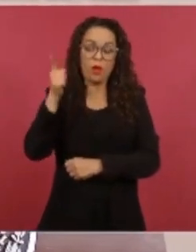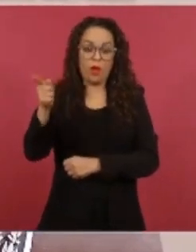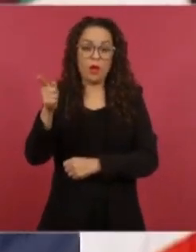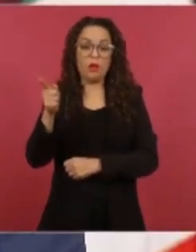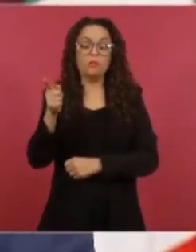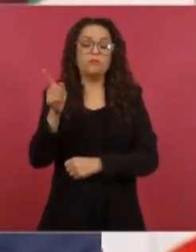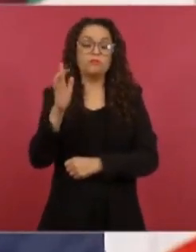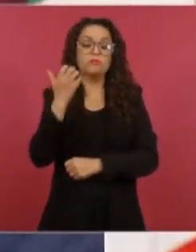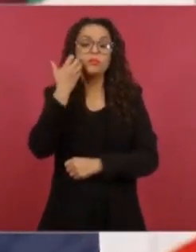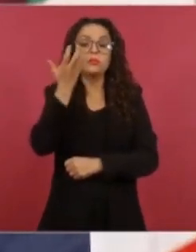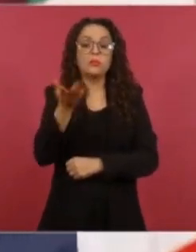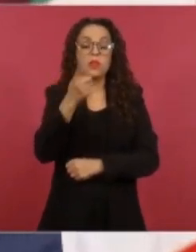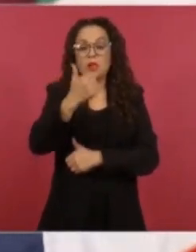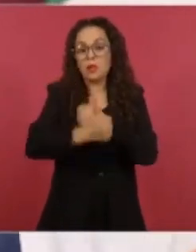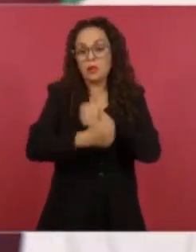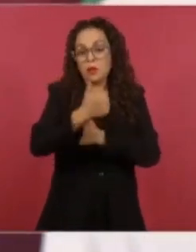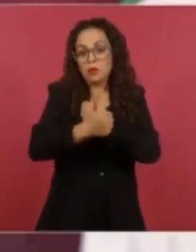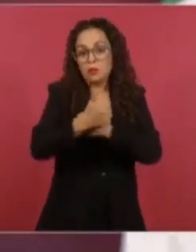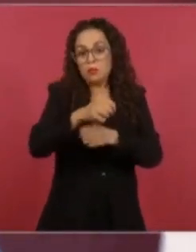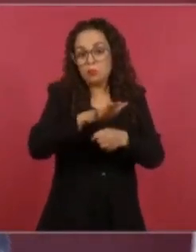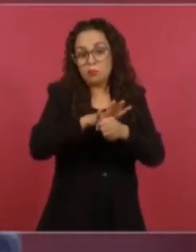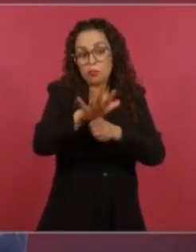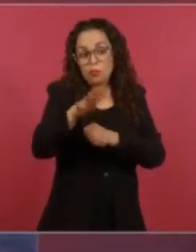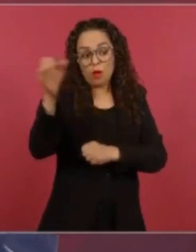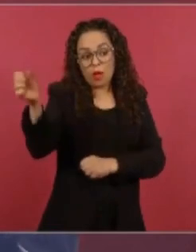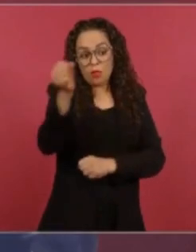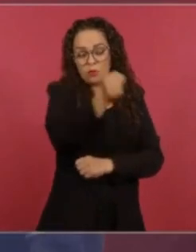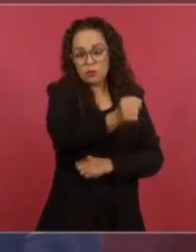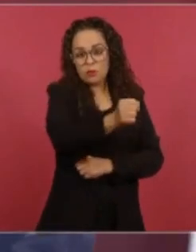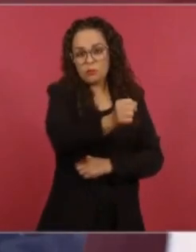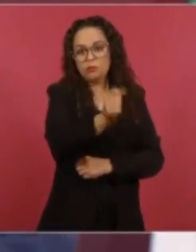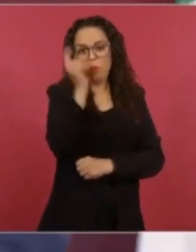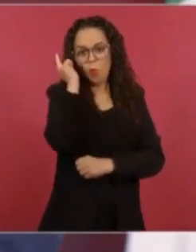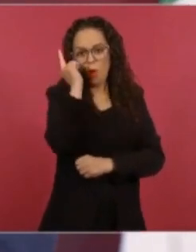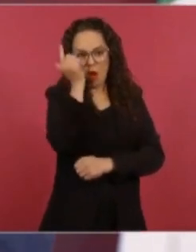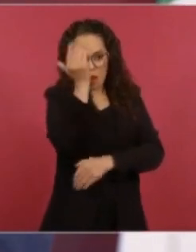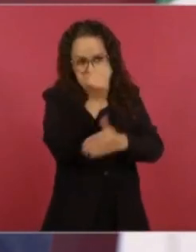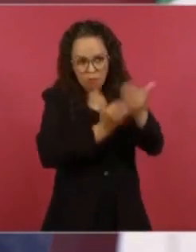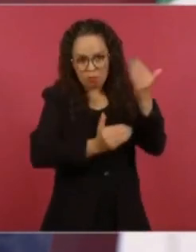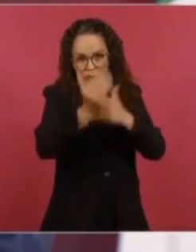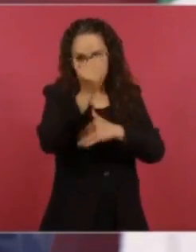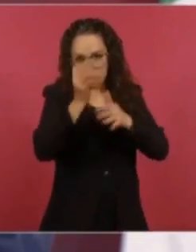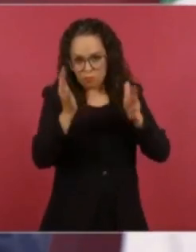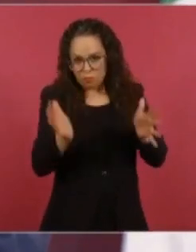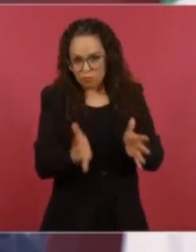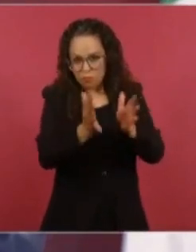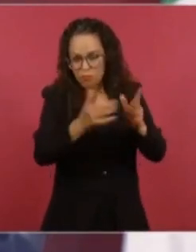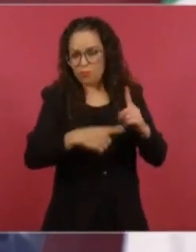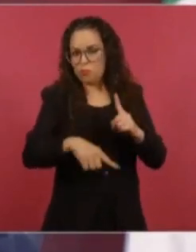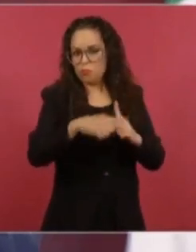También, si no